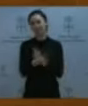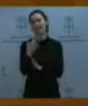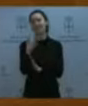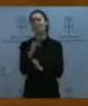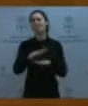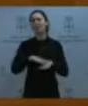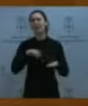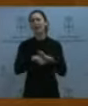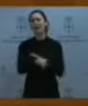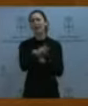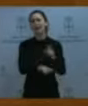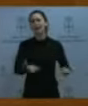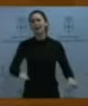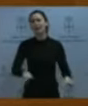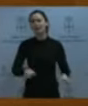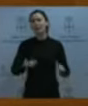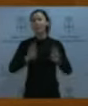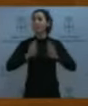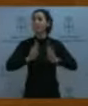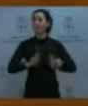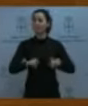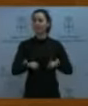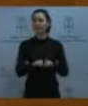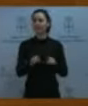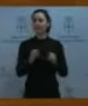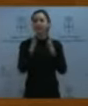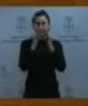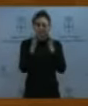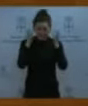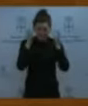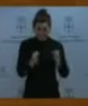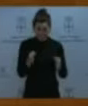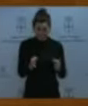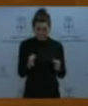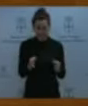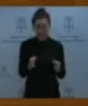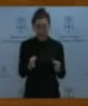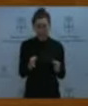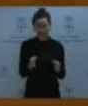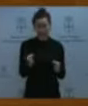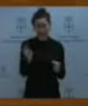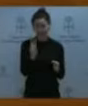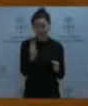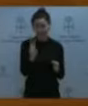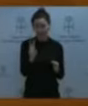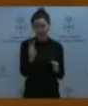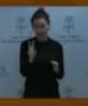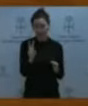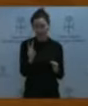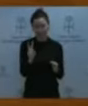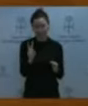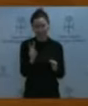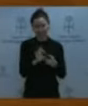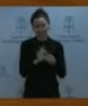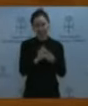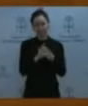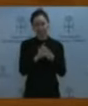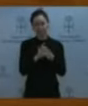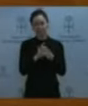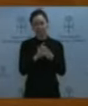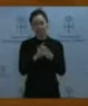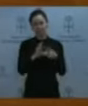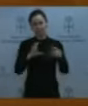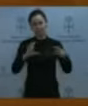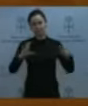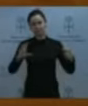gestores, sin embargo, se aleja de la realidad sustantiva del valor real de los pisos, o en este caso de las viviendas, porque